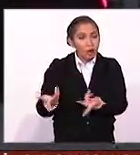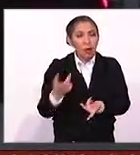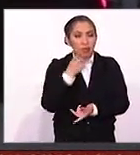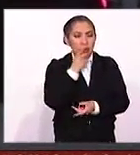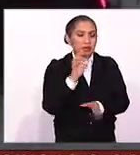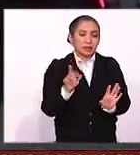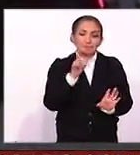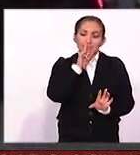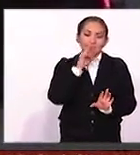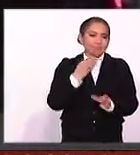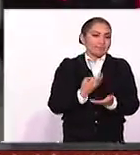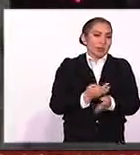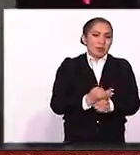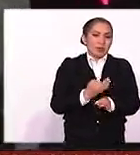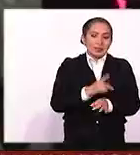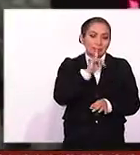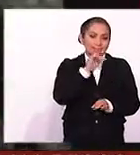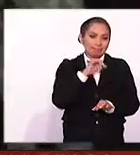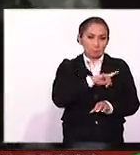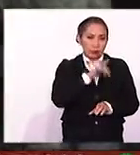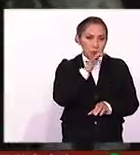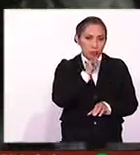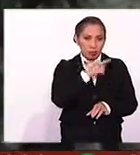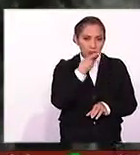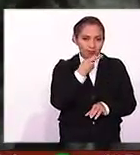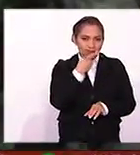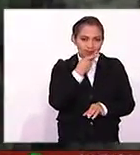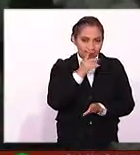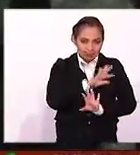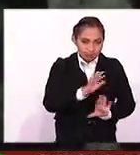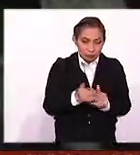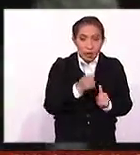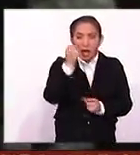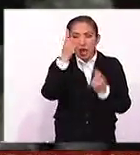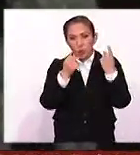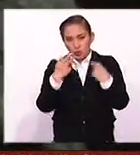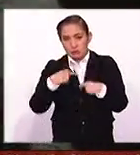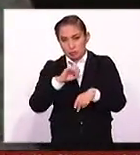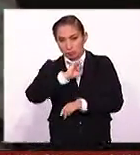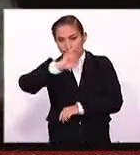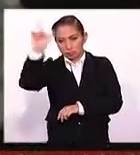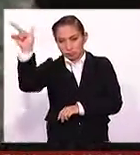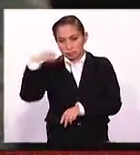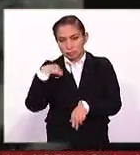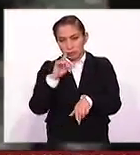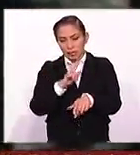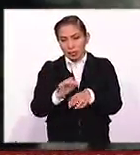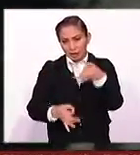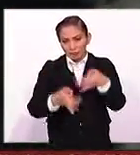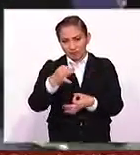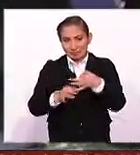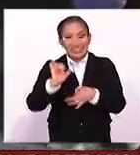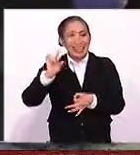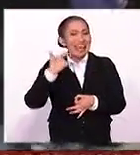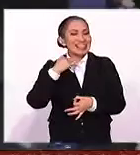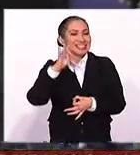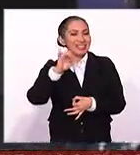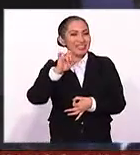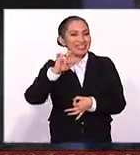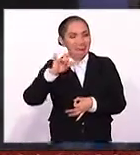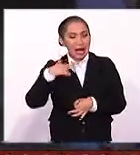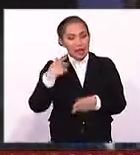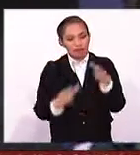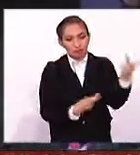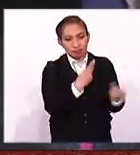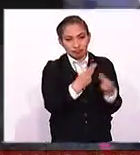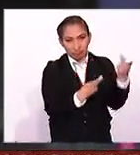declinó a hablar por el momento del tema, dijo que no quería adelantarse. Algunos expertos legales, por ejemplo, Jeffrey Toobin, que fue un exfiscal que fue entrevistado